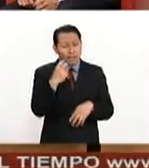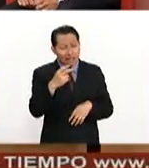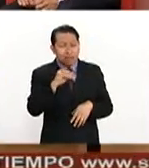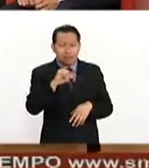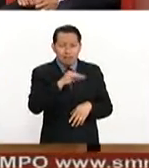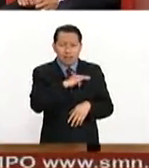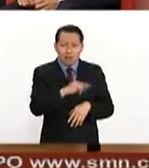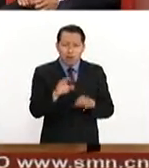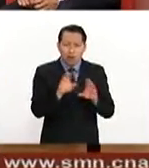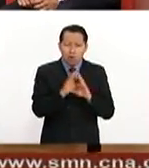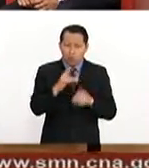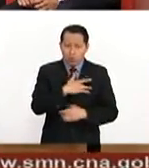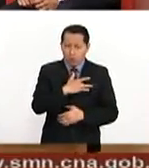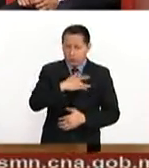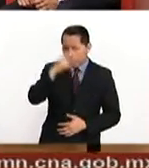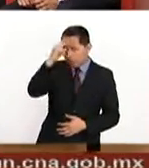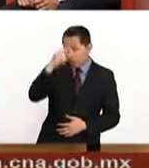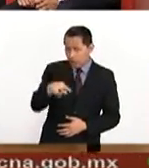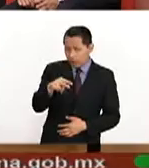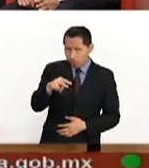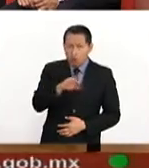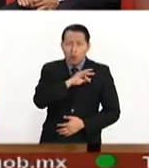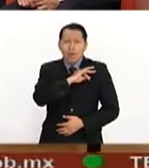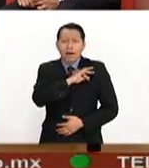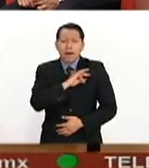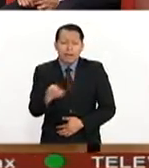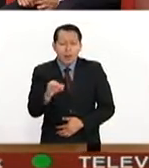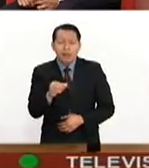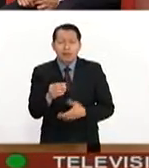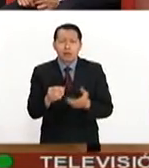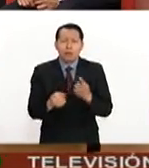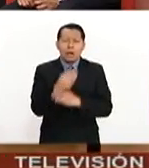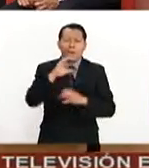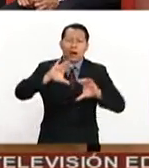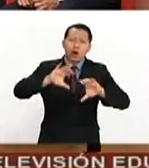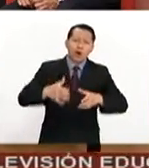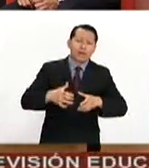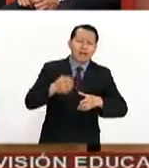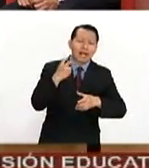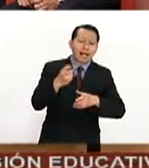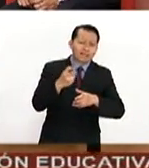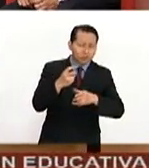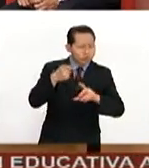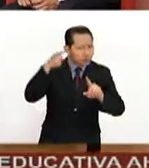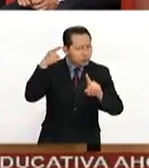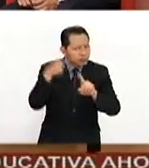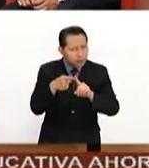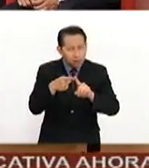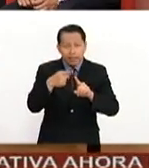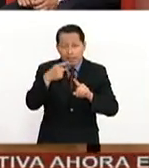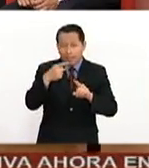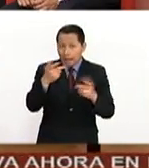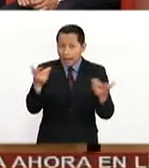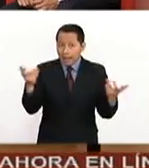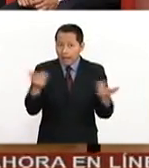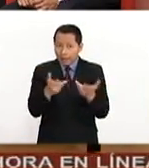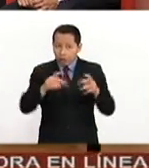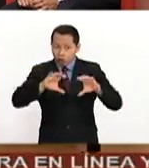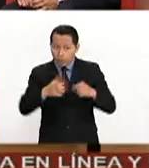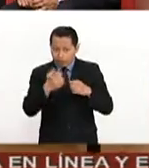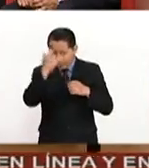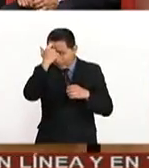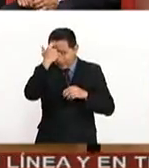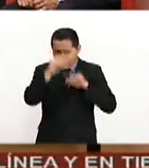sí, si podemos llegar al corazón de los mexicanos, creo que podemos crear una nueva comunidad. Y es la apuesta que estamos haciendo. Crear una comunidad creativa